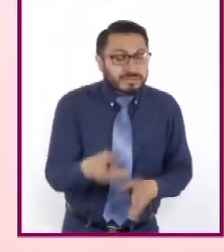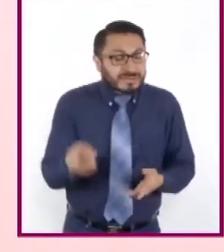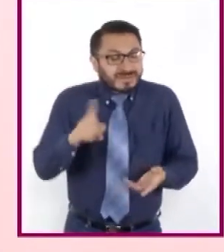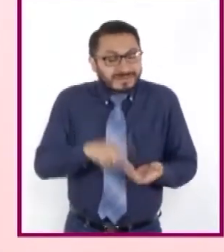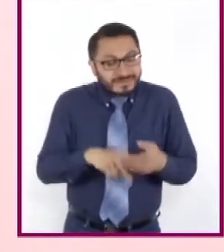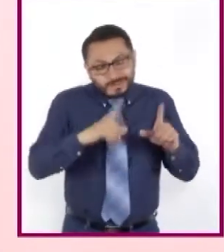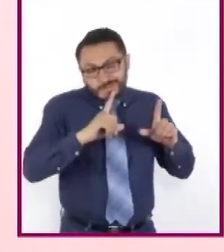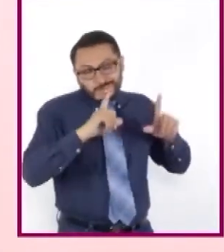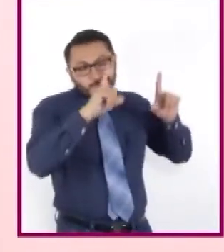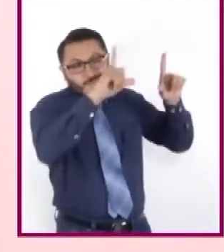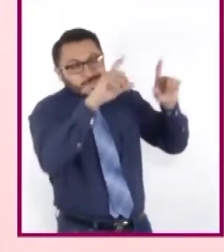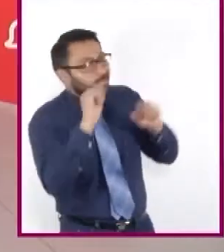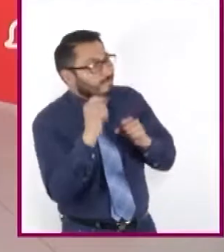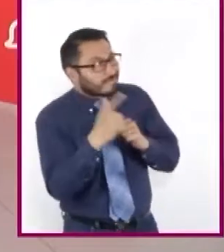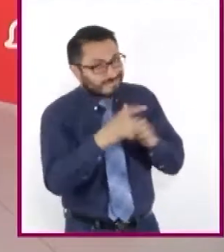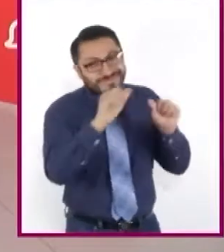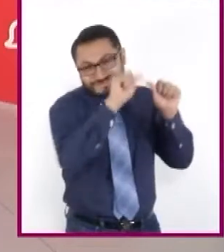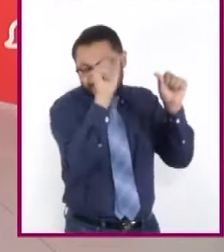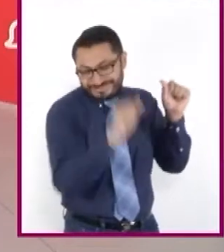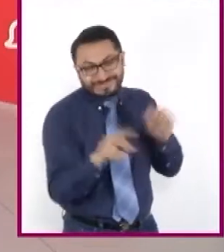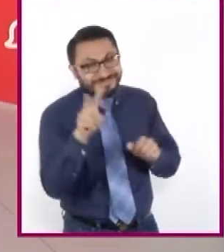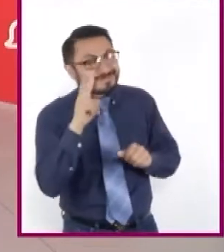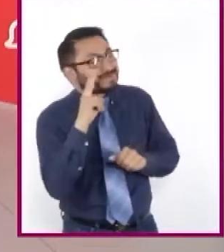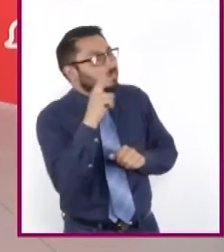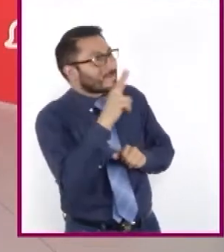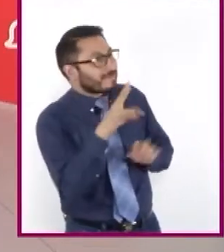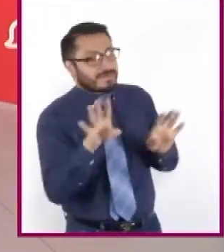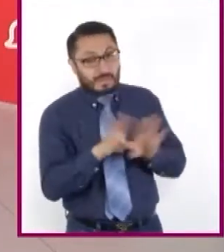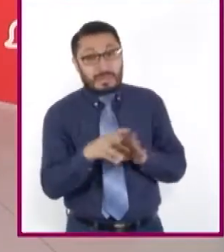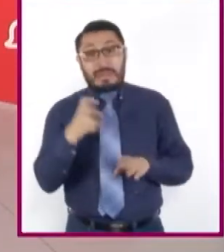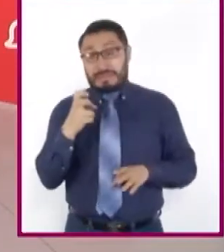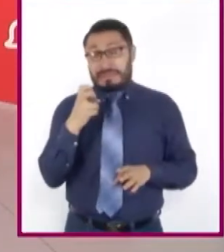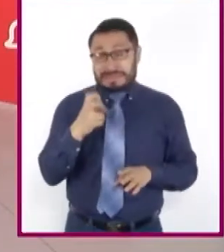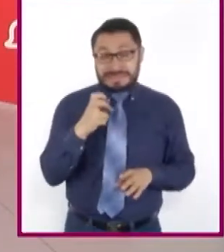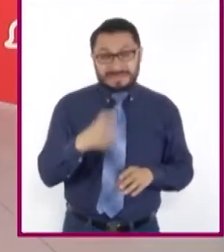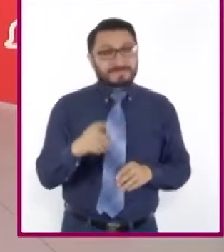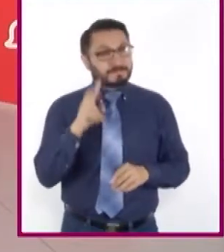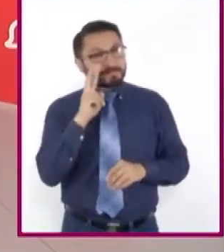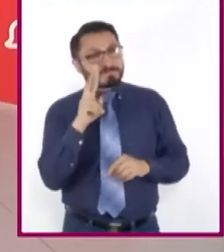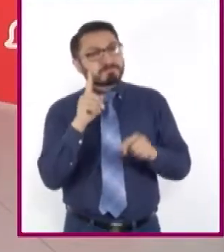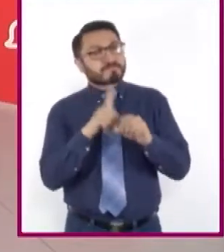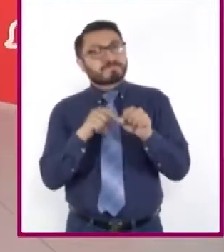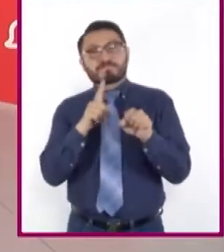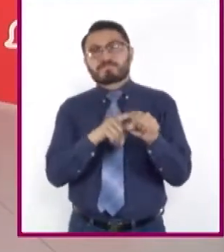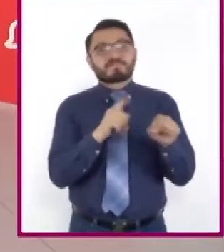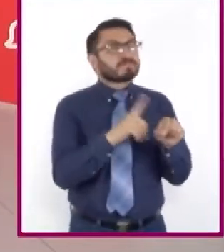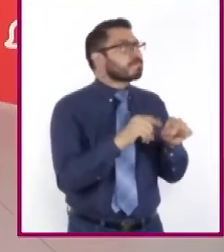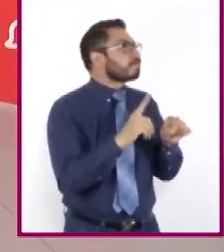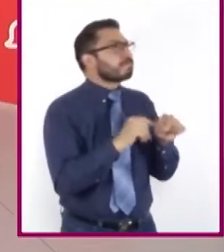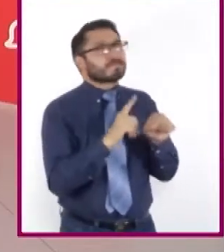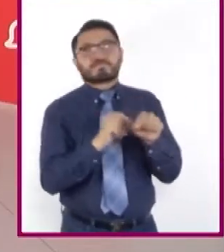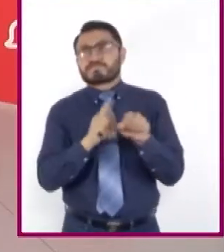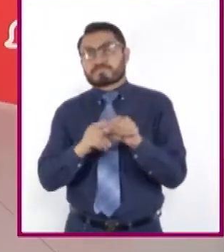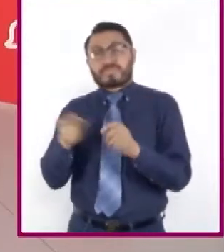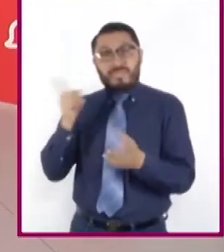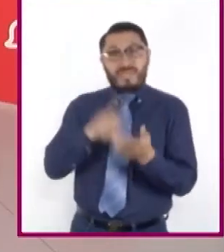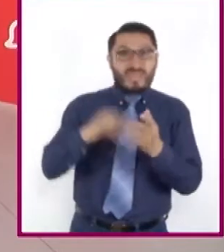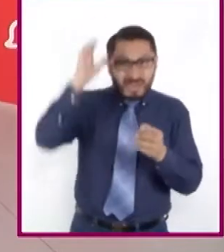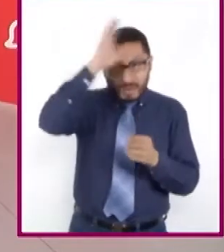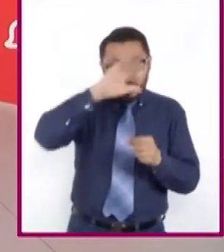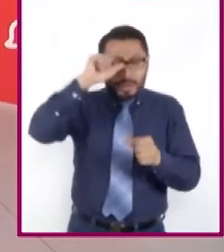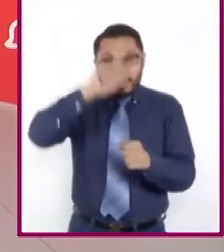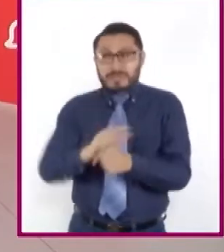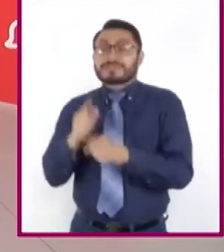obra o creación artística. La percepción visual de los colores se ha producido en cada cultura y estilo bajo